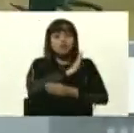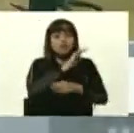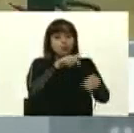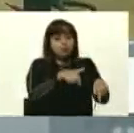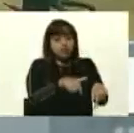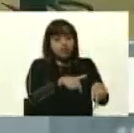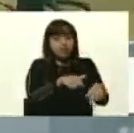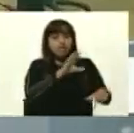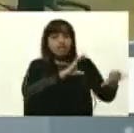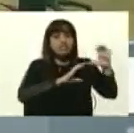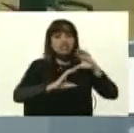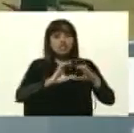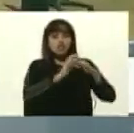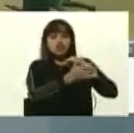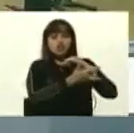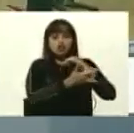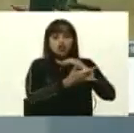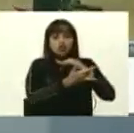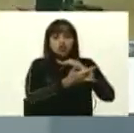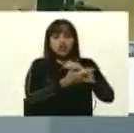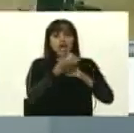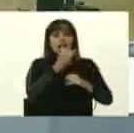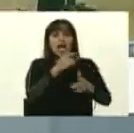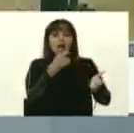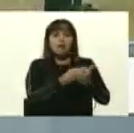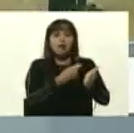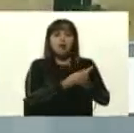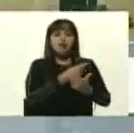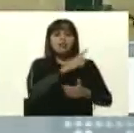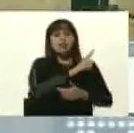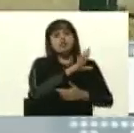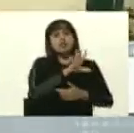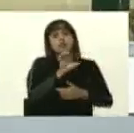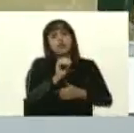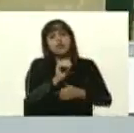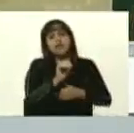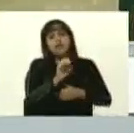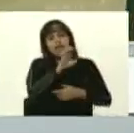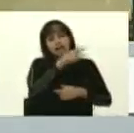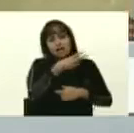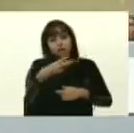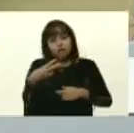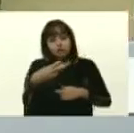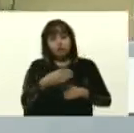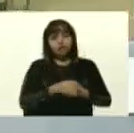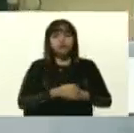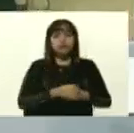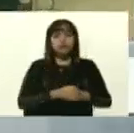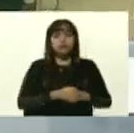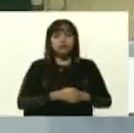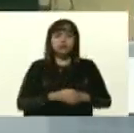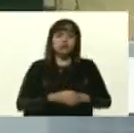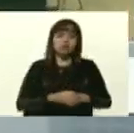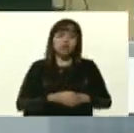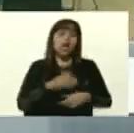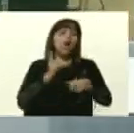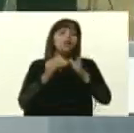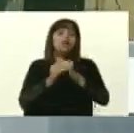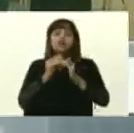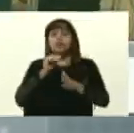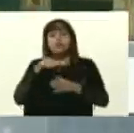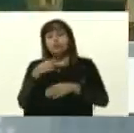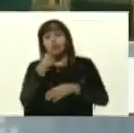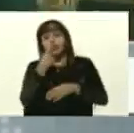en nuestro centro de tecnología, tiene un costo de 250, 50 euros, a veces no podemos decir esto, porque como usted dice,